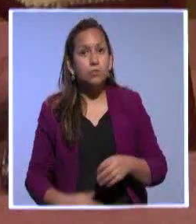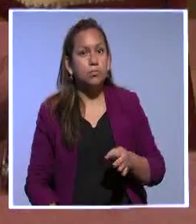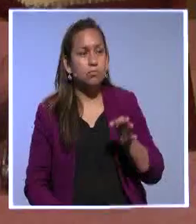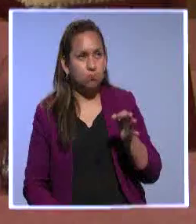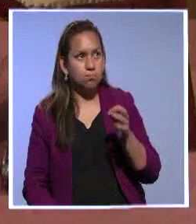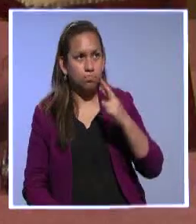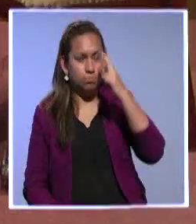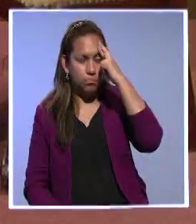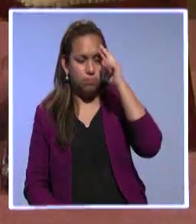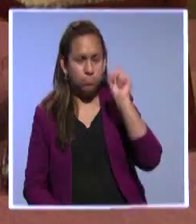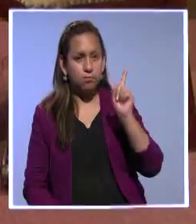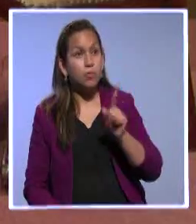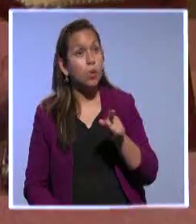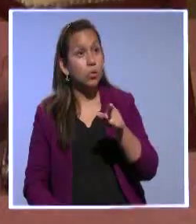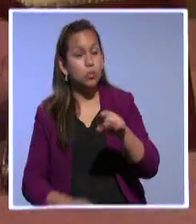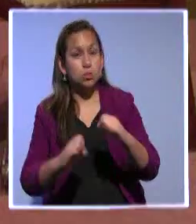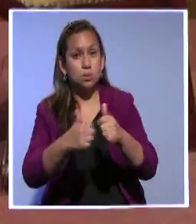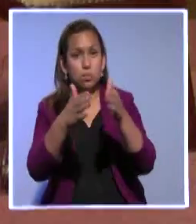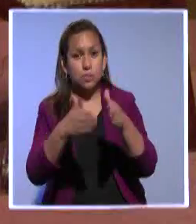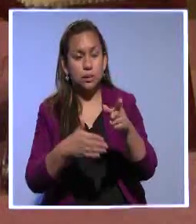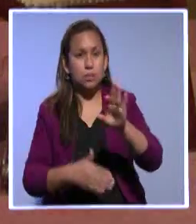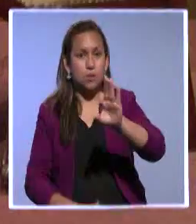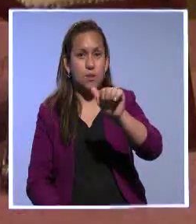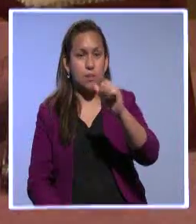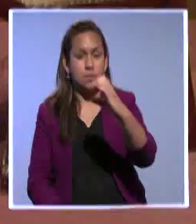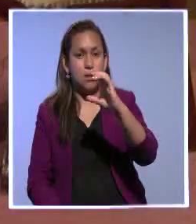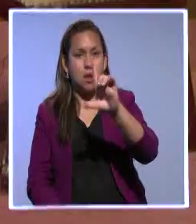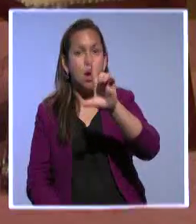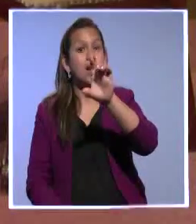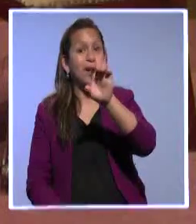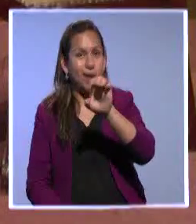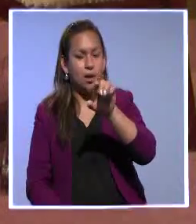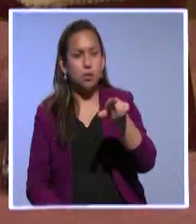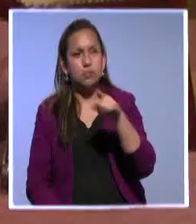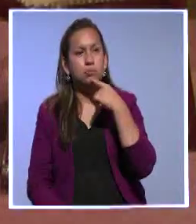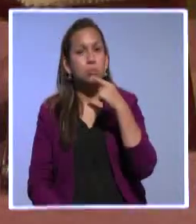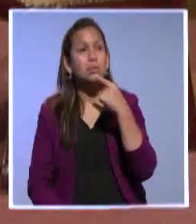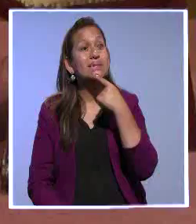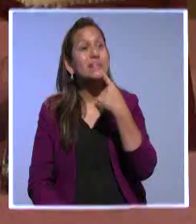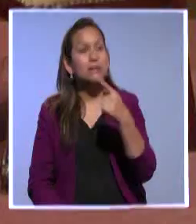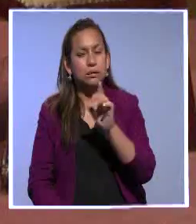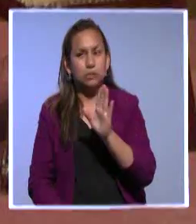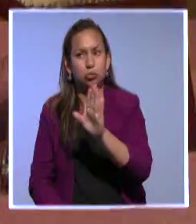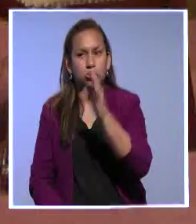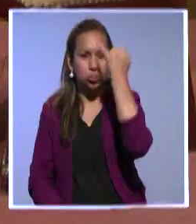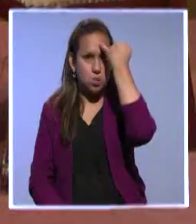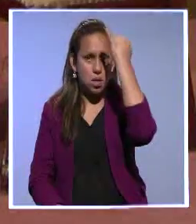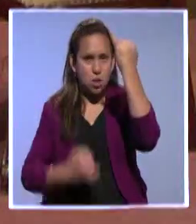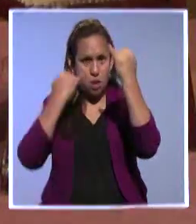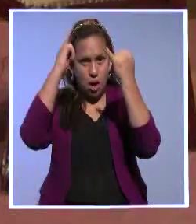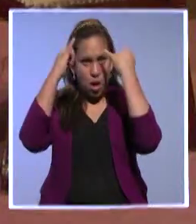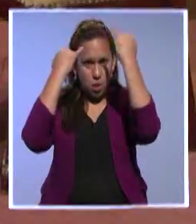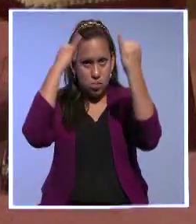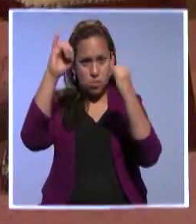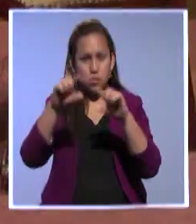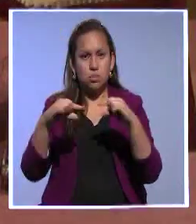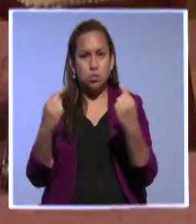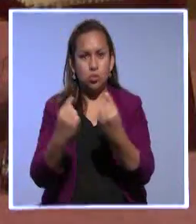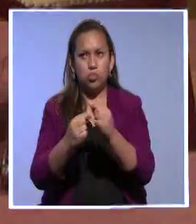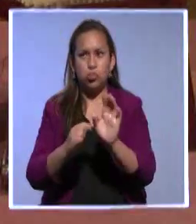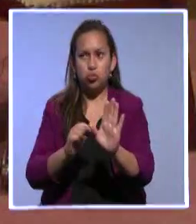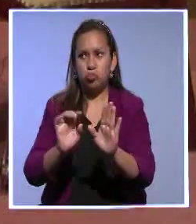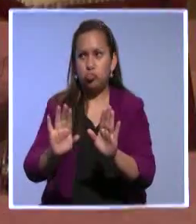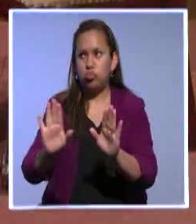asambleísta Tacle, que prácticamente se han dejado de lado las ideologías y los principios que las rigen en estos momentos